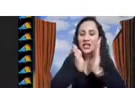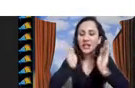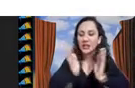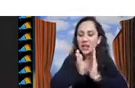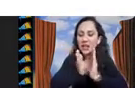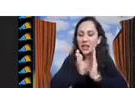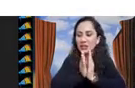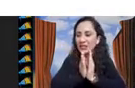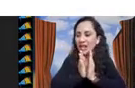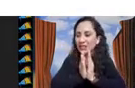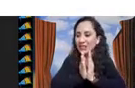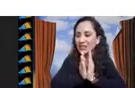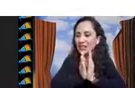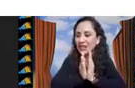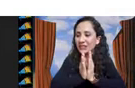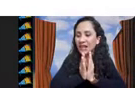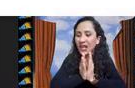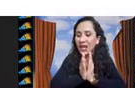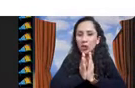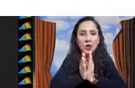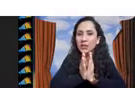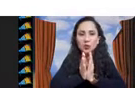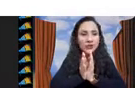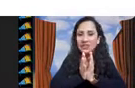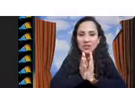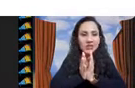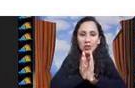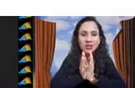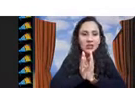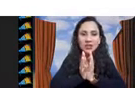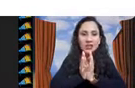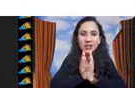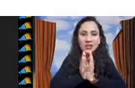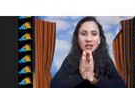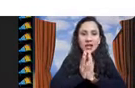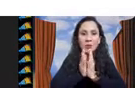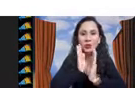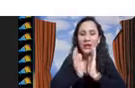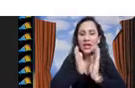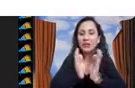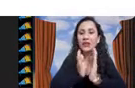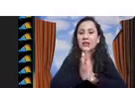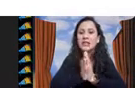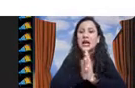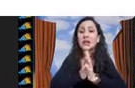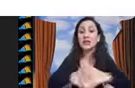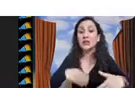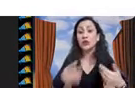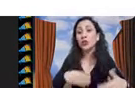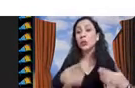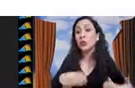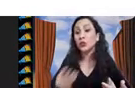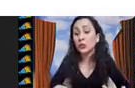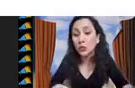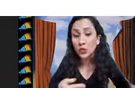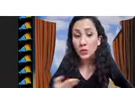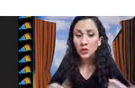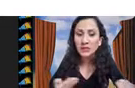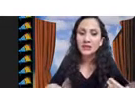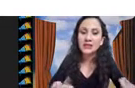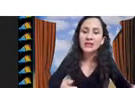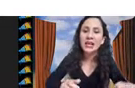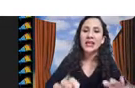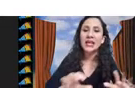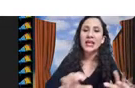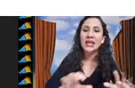parecía que tenían las mismas características no eran suficientes los índices que teníamos para diferenciarlas entonces propusimos